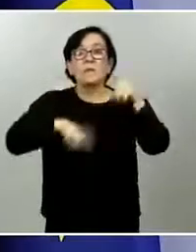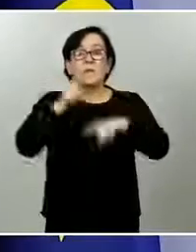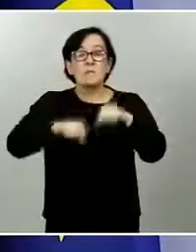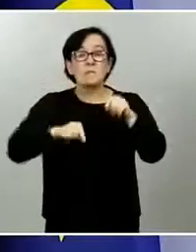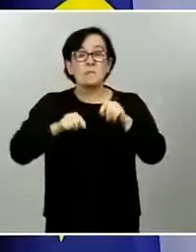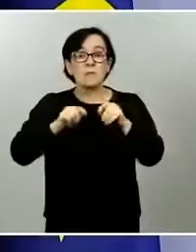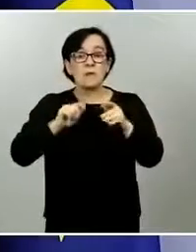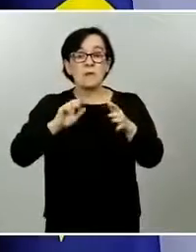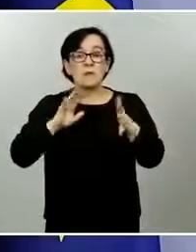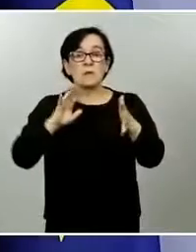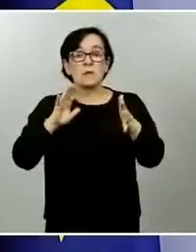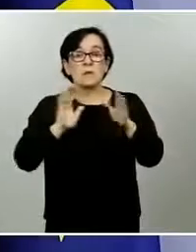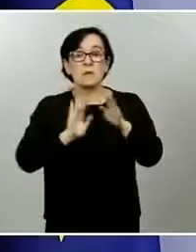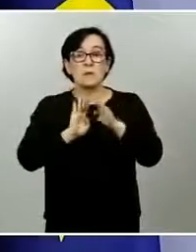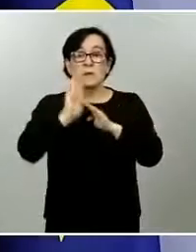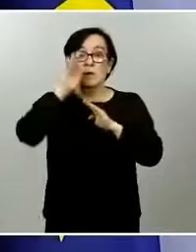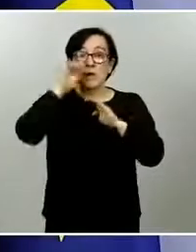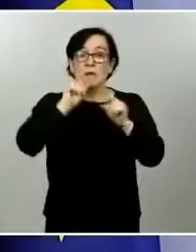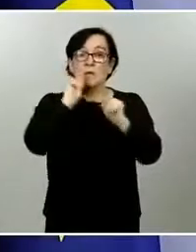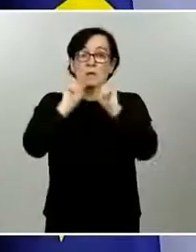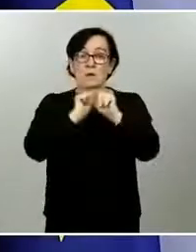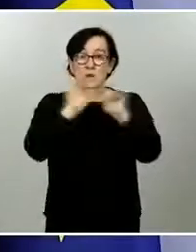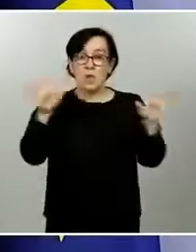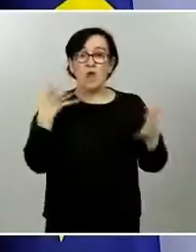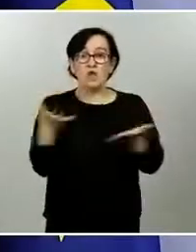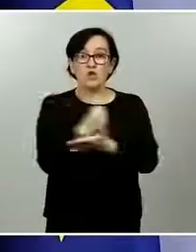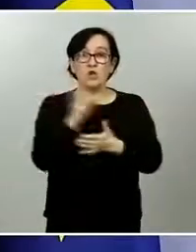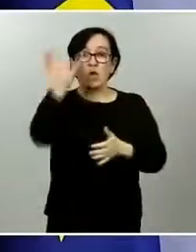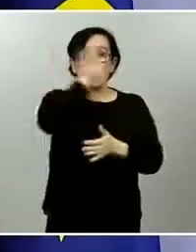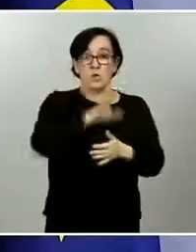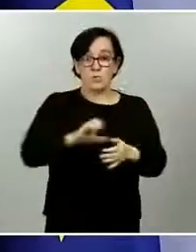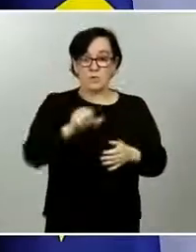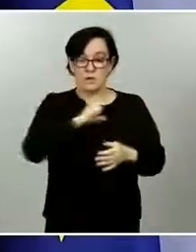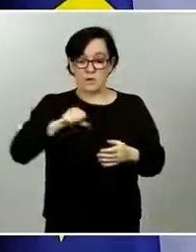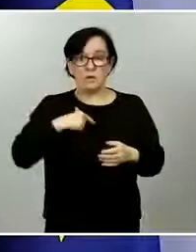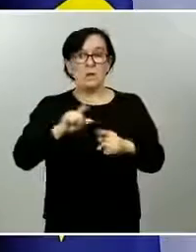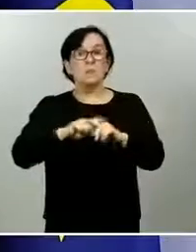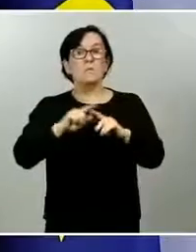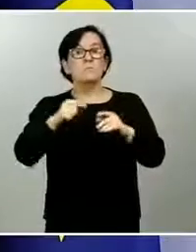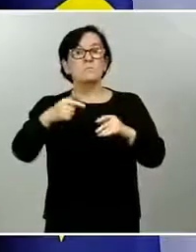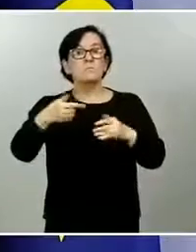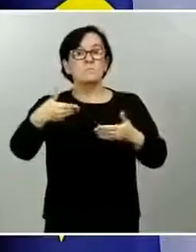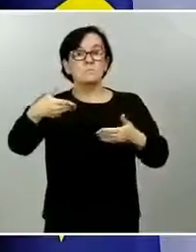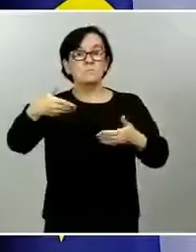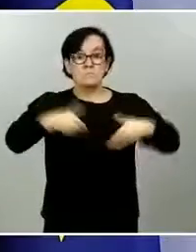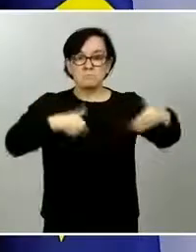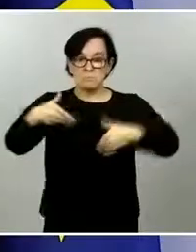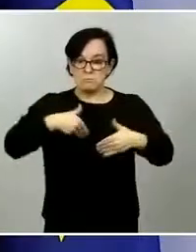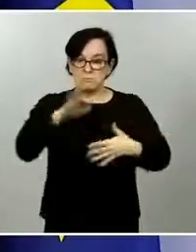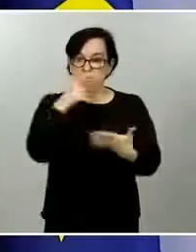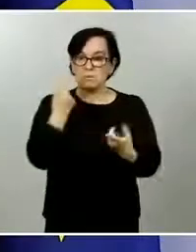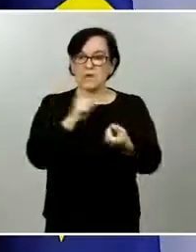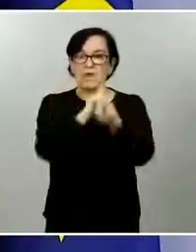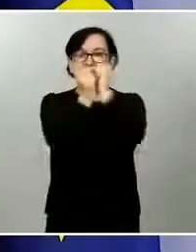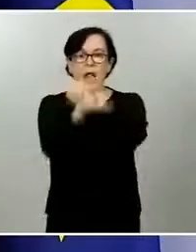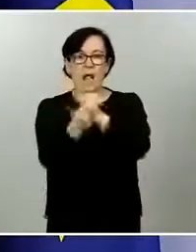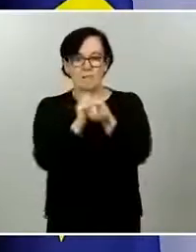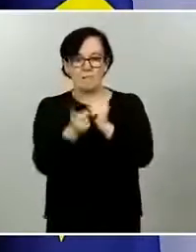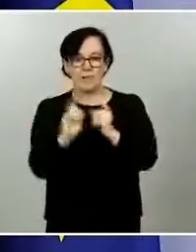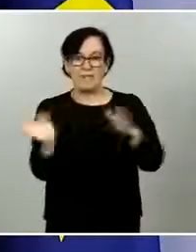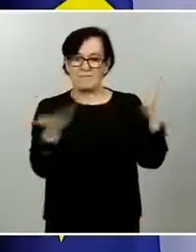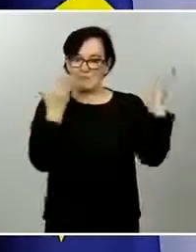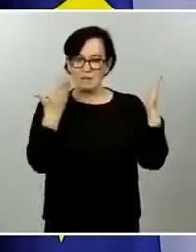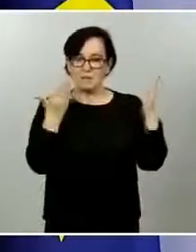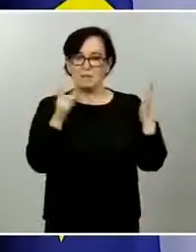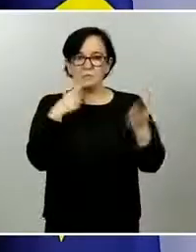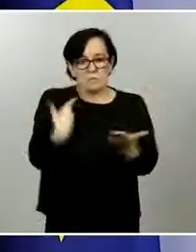intentamos hacer una valoración prudente en las reuniones bilaterales que realizamos así que evidentemente conforme vaya evolucionando la epidemia en todas las